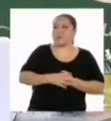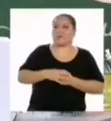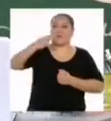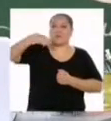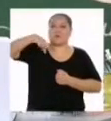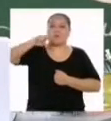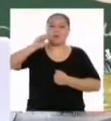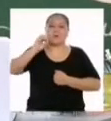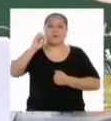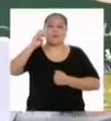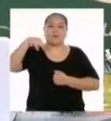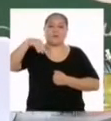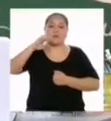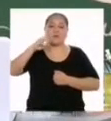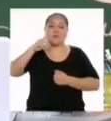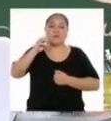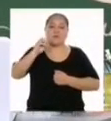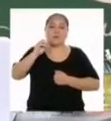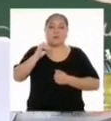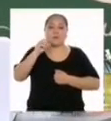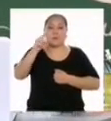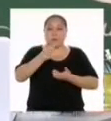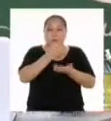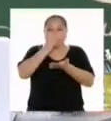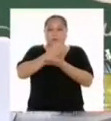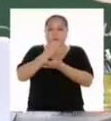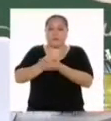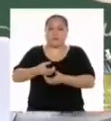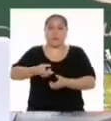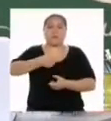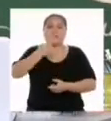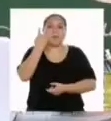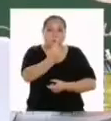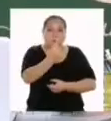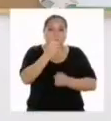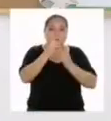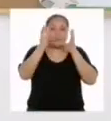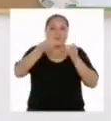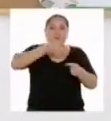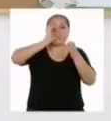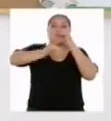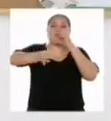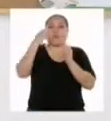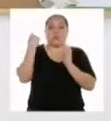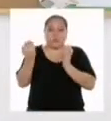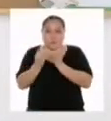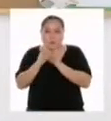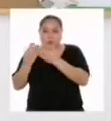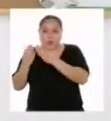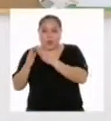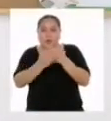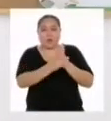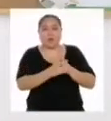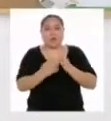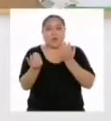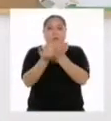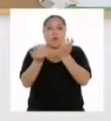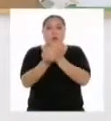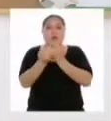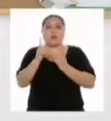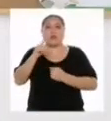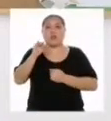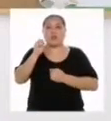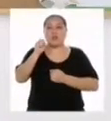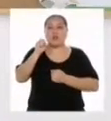promedio de vasos de agua que toman por cada día los integrantes de la comunidad educativa de los libertadores. Entonces, el título de nuestro